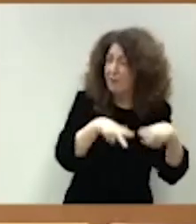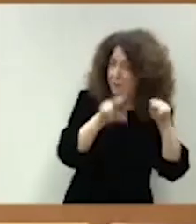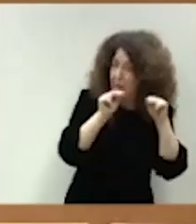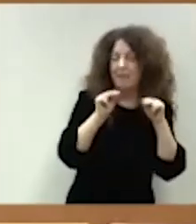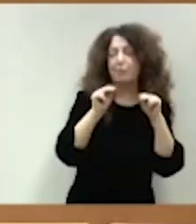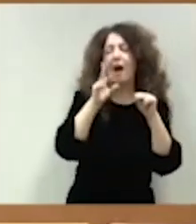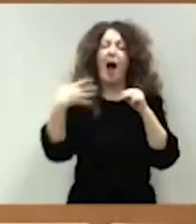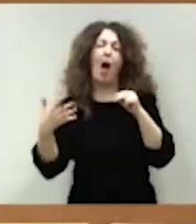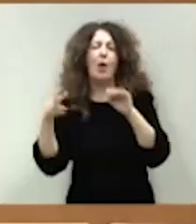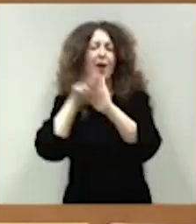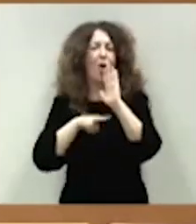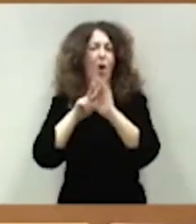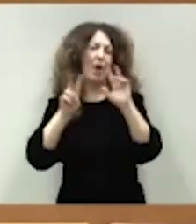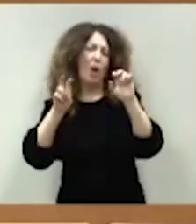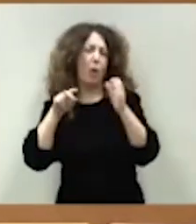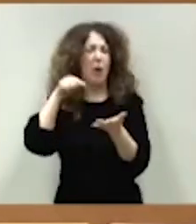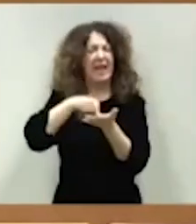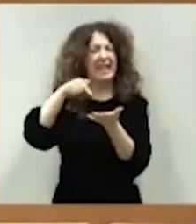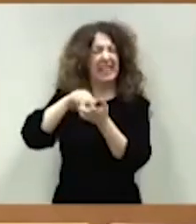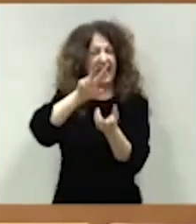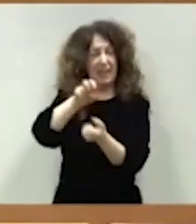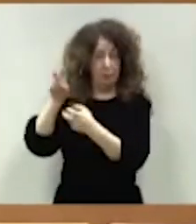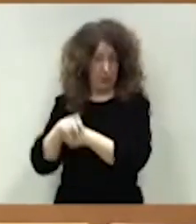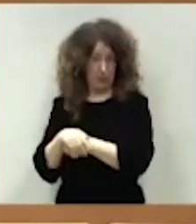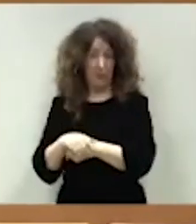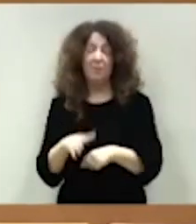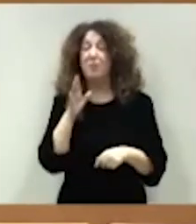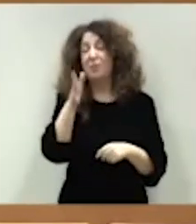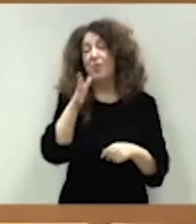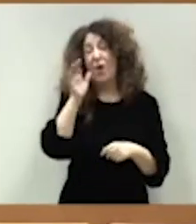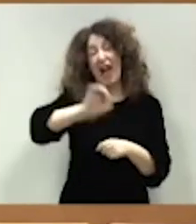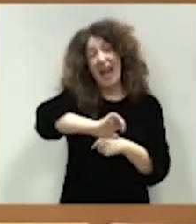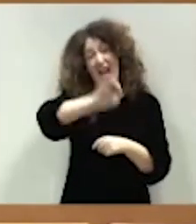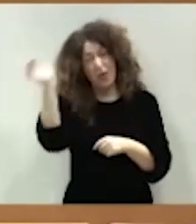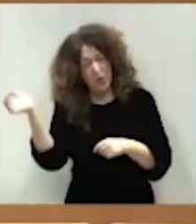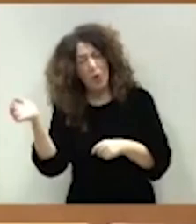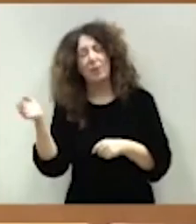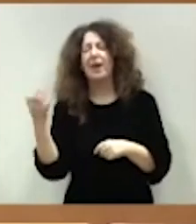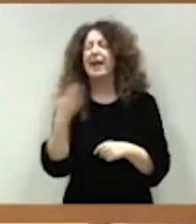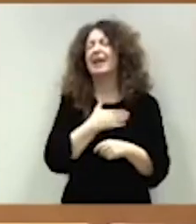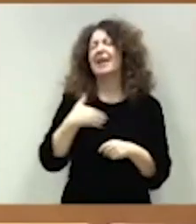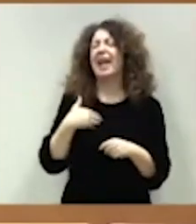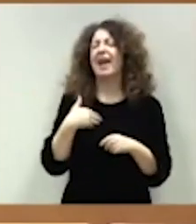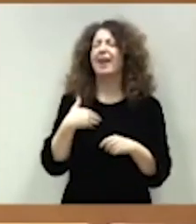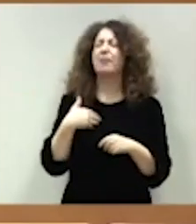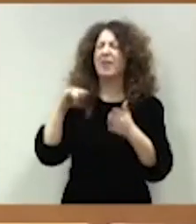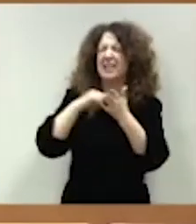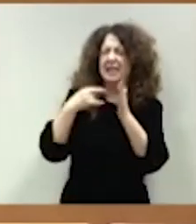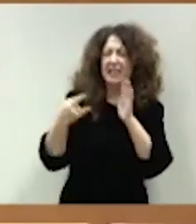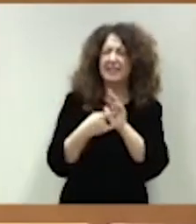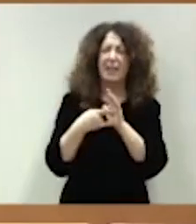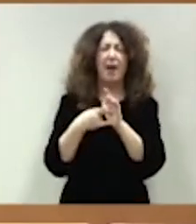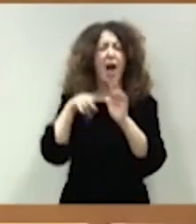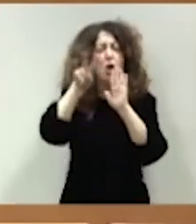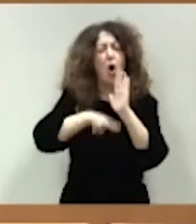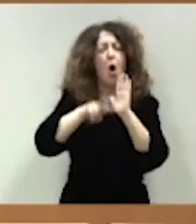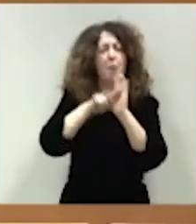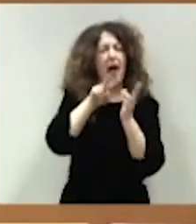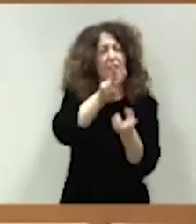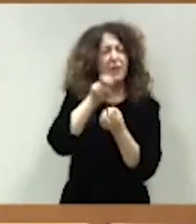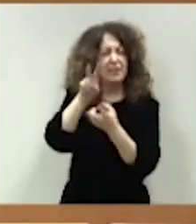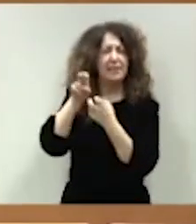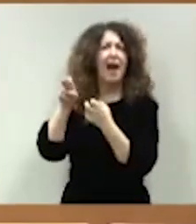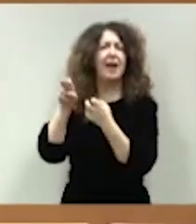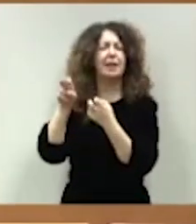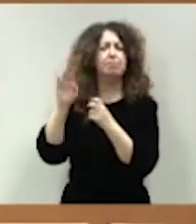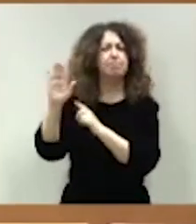señorías, como saben, Europa busca contar con un sistema de reglas fiscales más claro que nos ayude a seguir